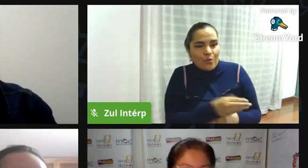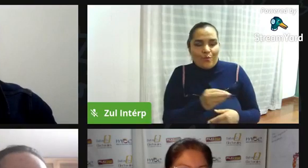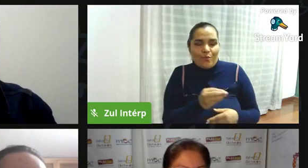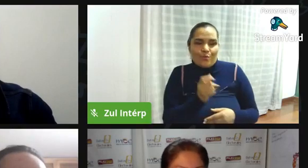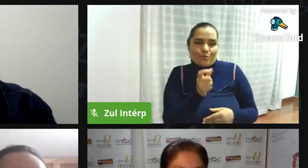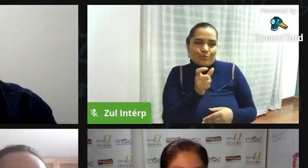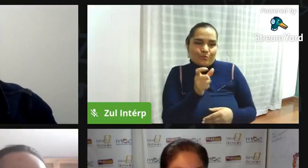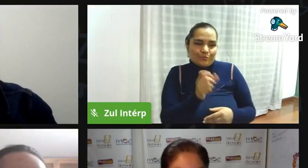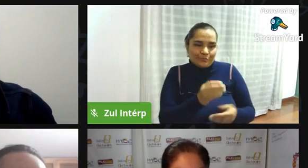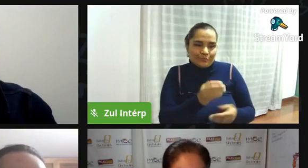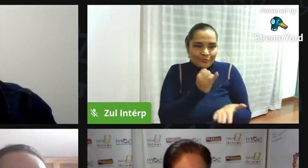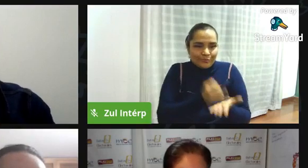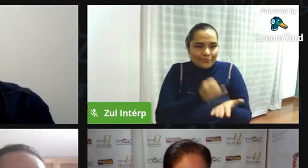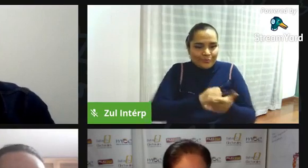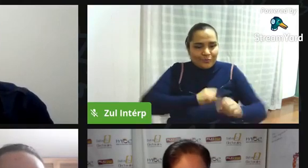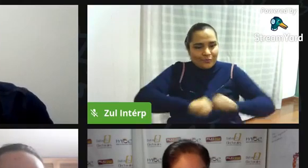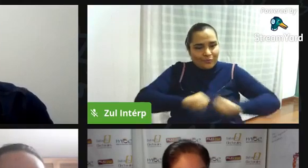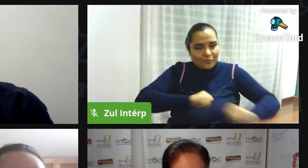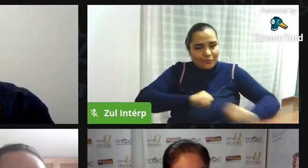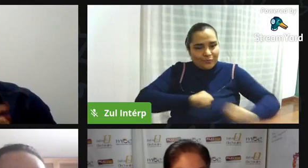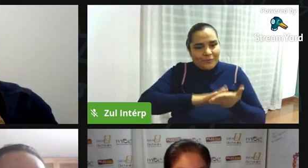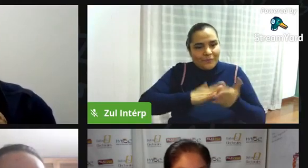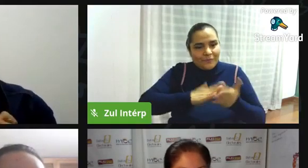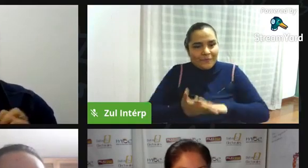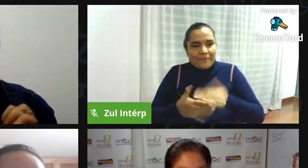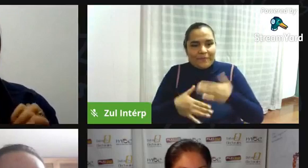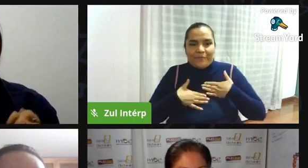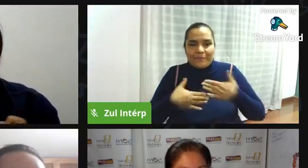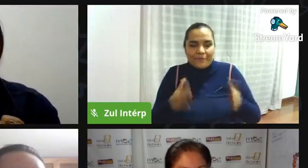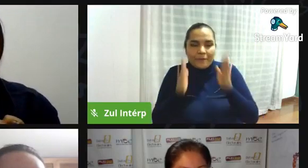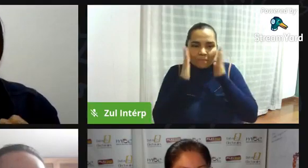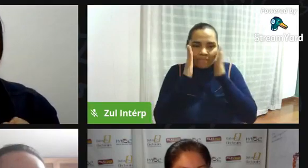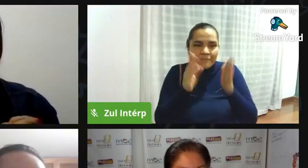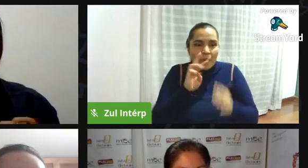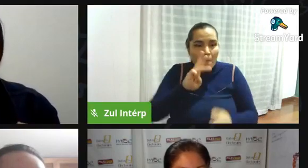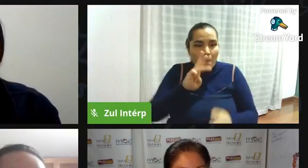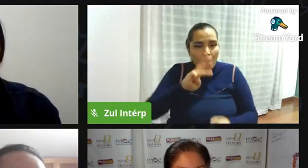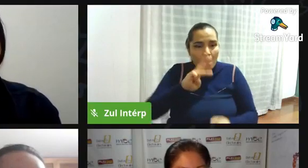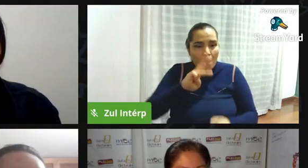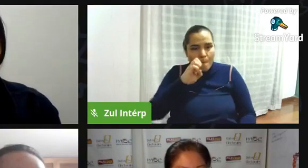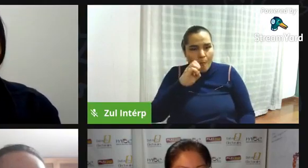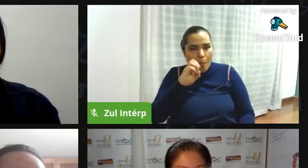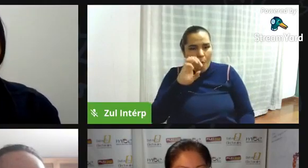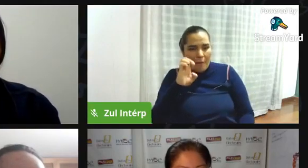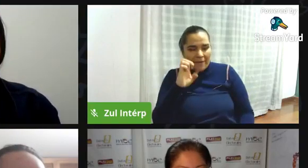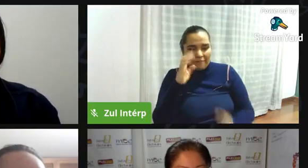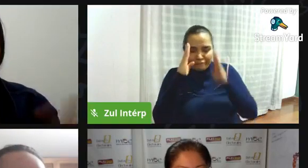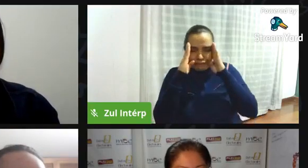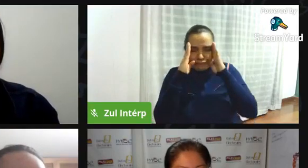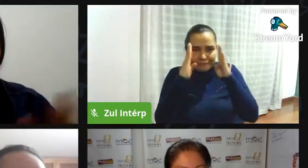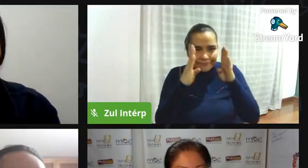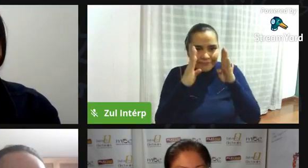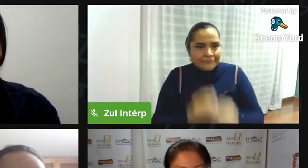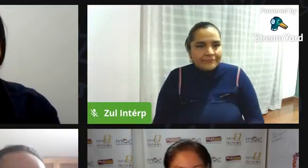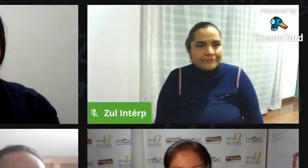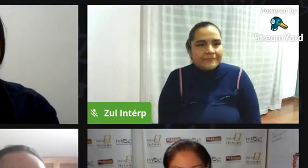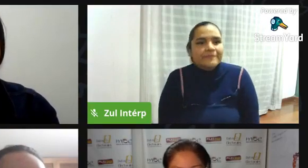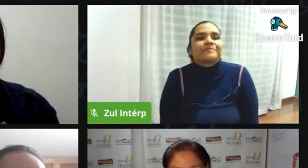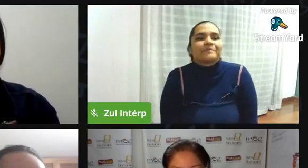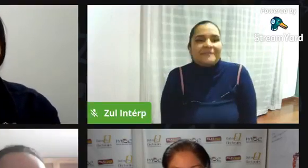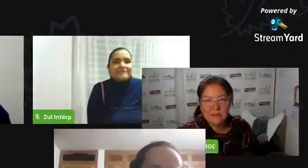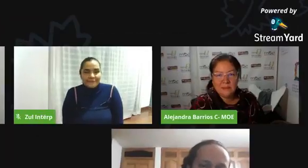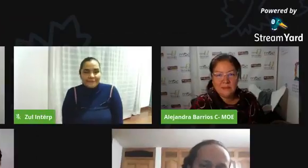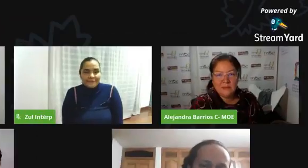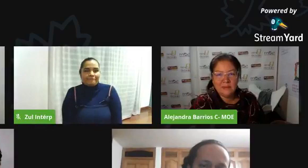siempre disponibles desde la moe claro que sí muchas gracias a ustedes y terminamos también con eh la conclusión de Alejandro